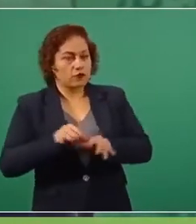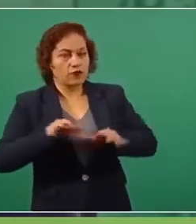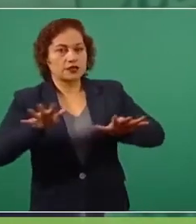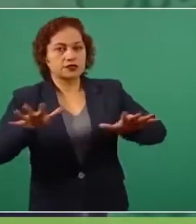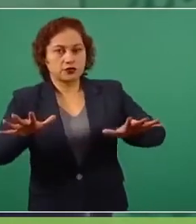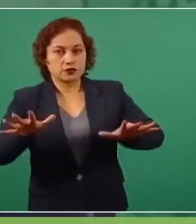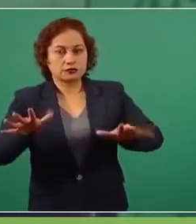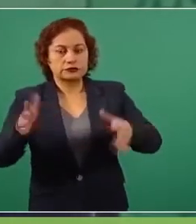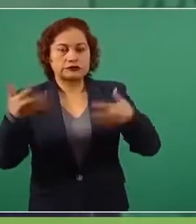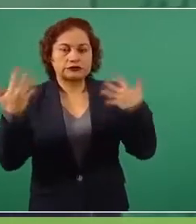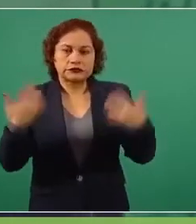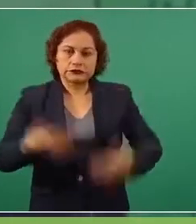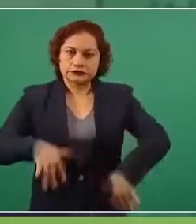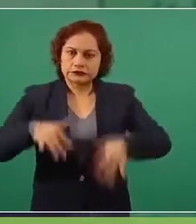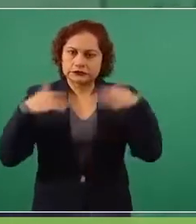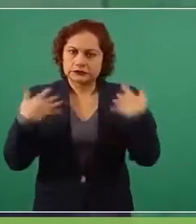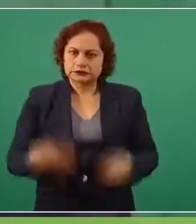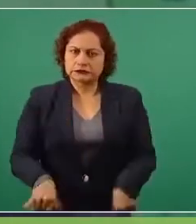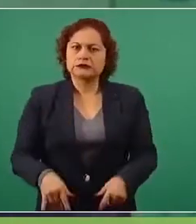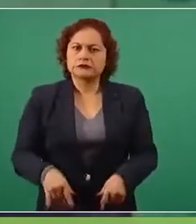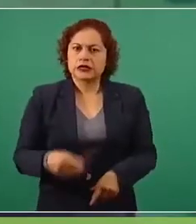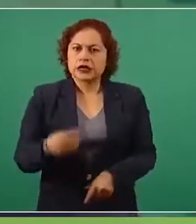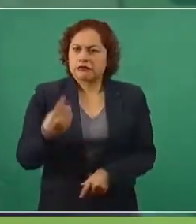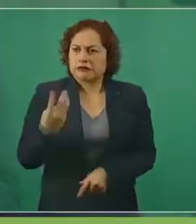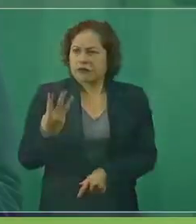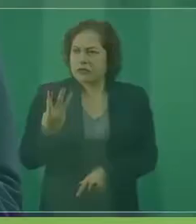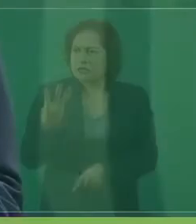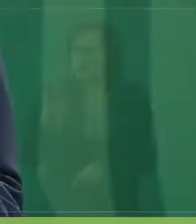o cuatro o cinco días.